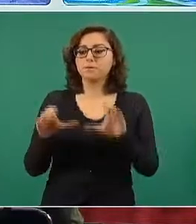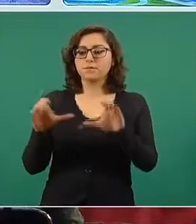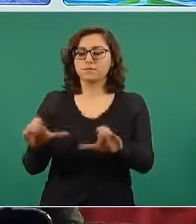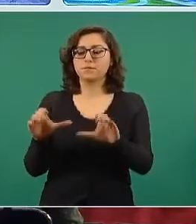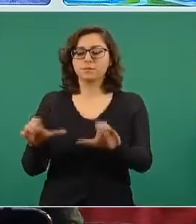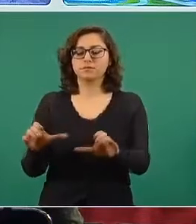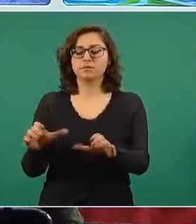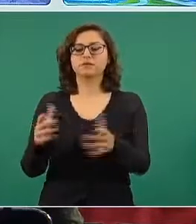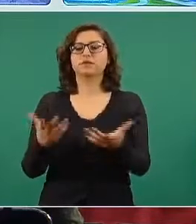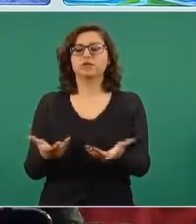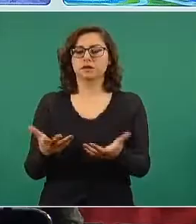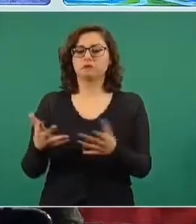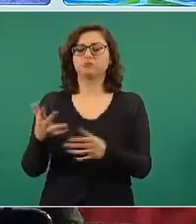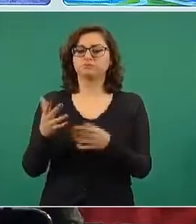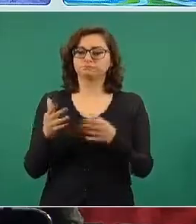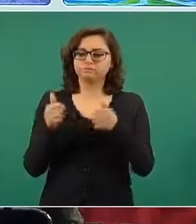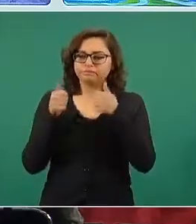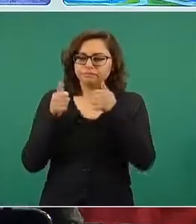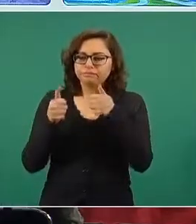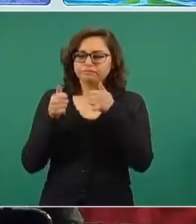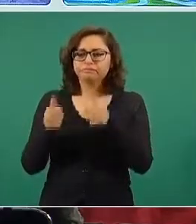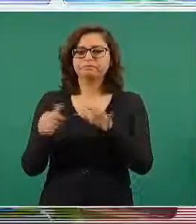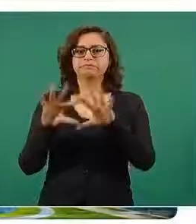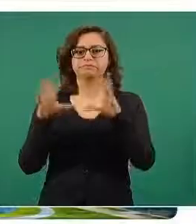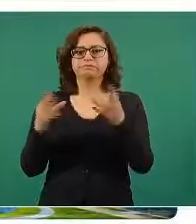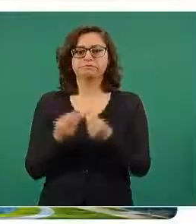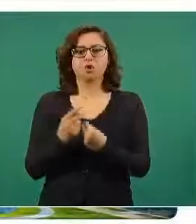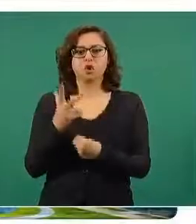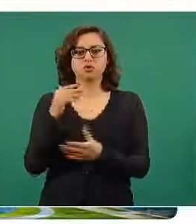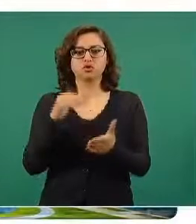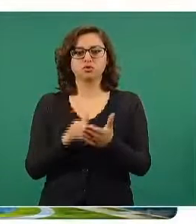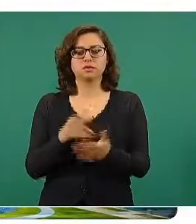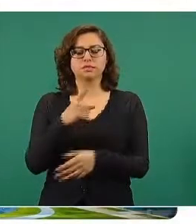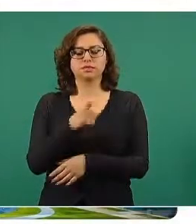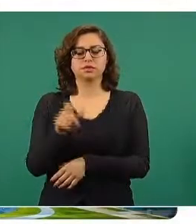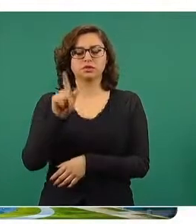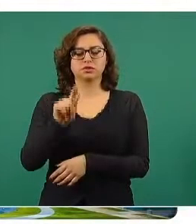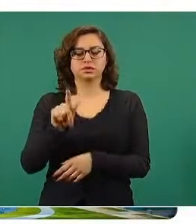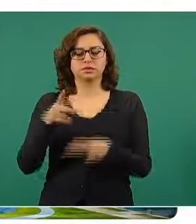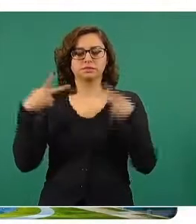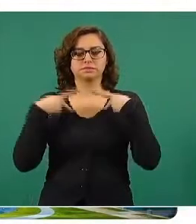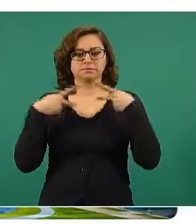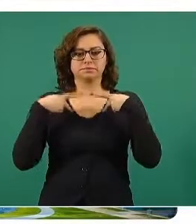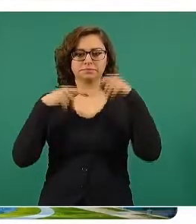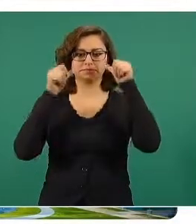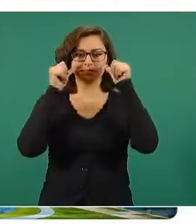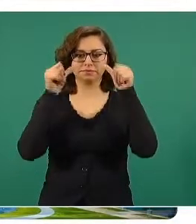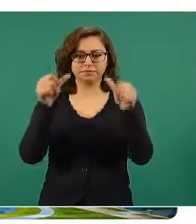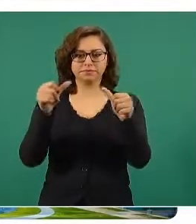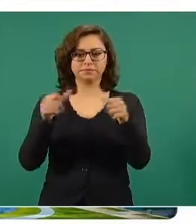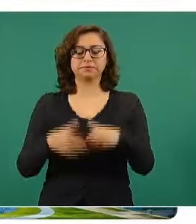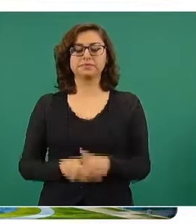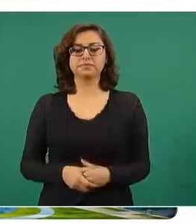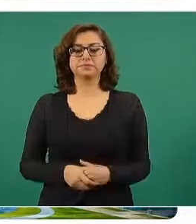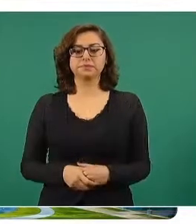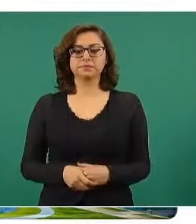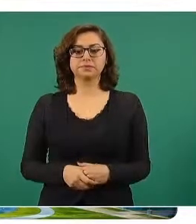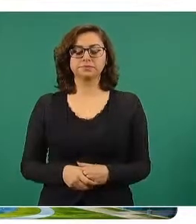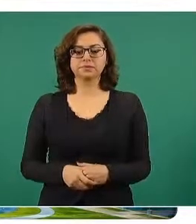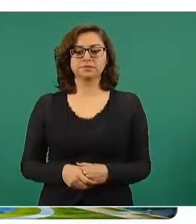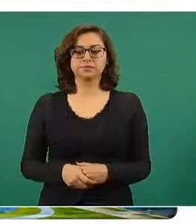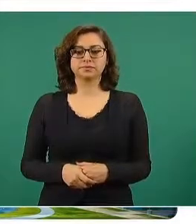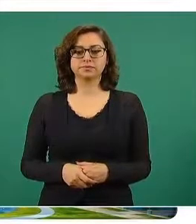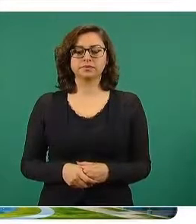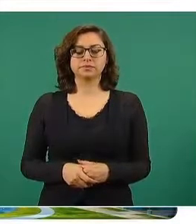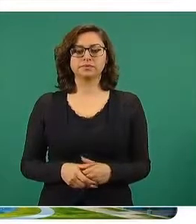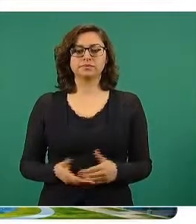marino, empeñando un total de ocho mil 170 elementos. La que sigue, por favor. En estado de derecho